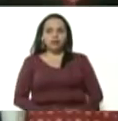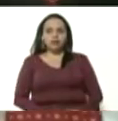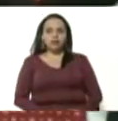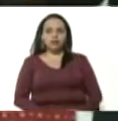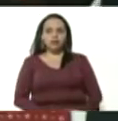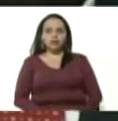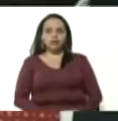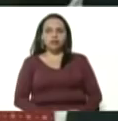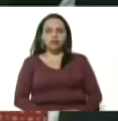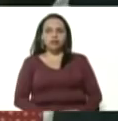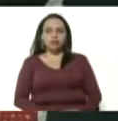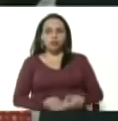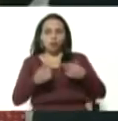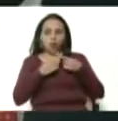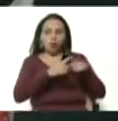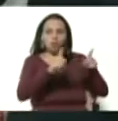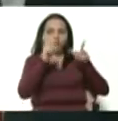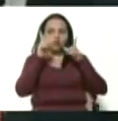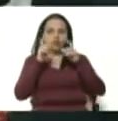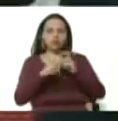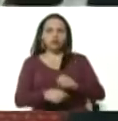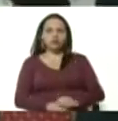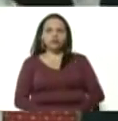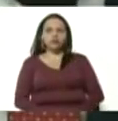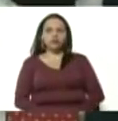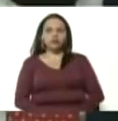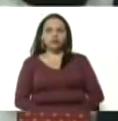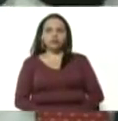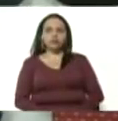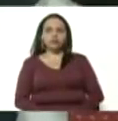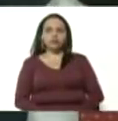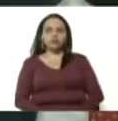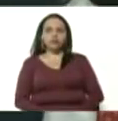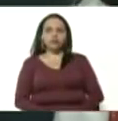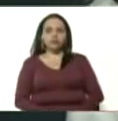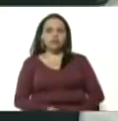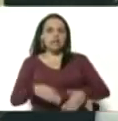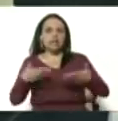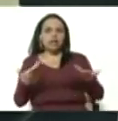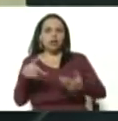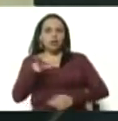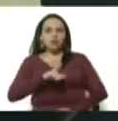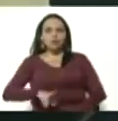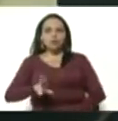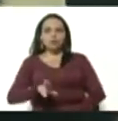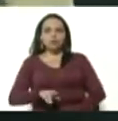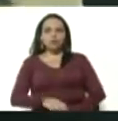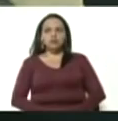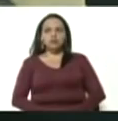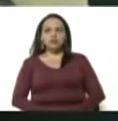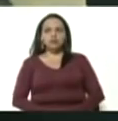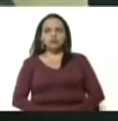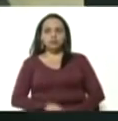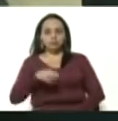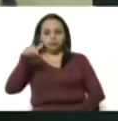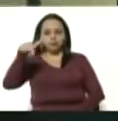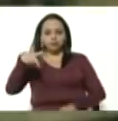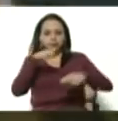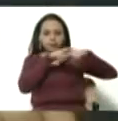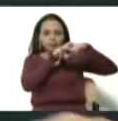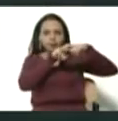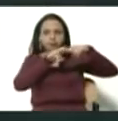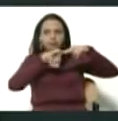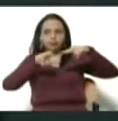Aquí vemos el tipo de material usado y extraído.